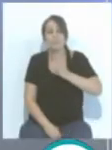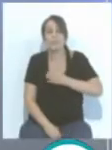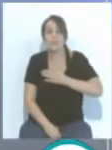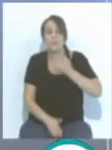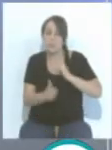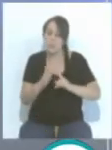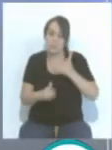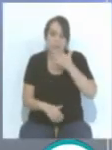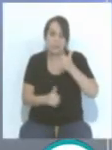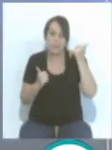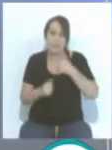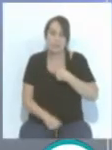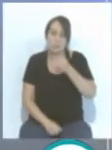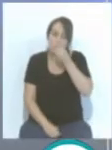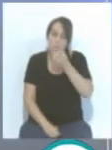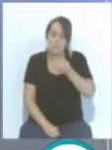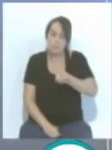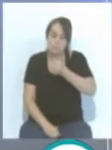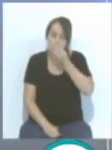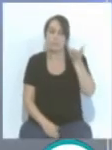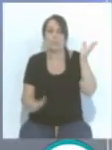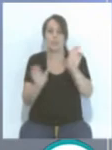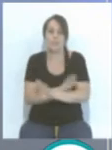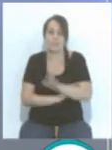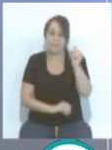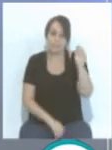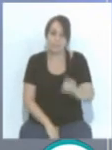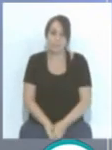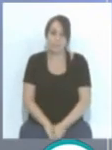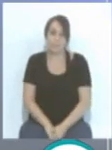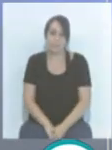con más submarinos amarillos. Que tengan una muy, pero que muy buena noche. Hasta luego.